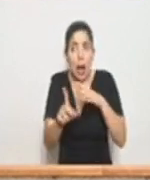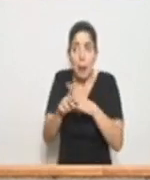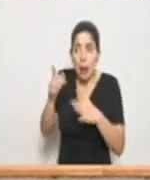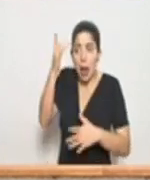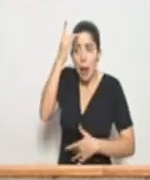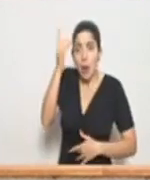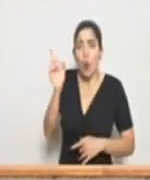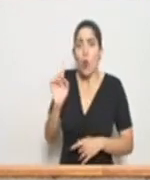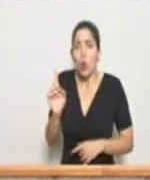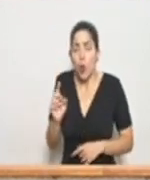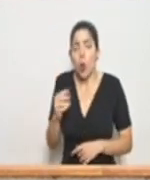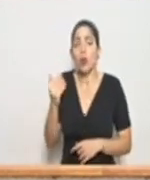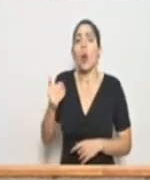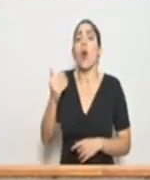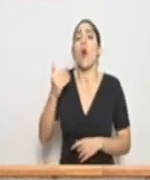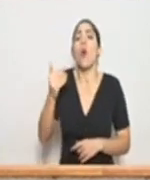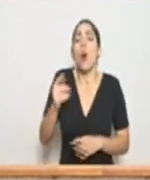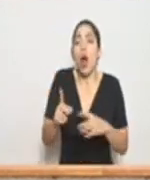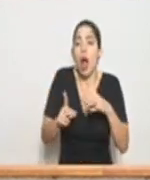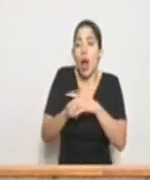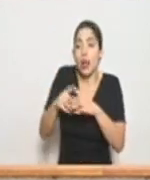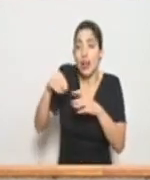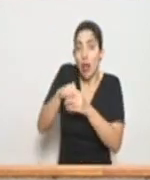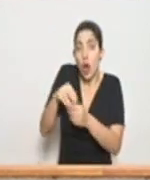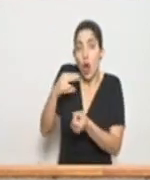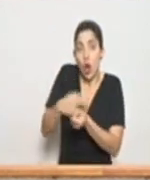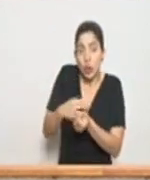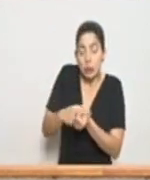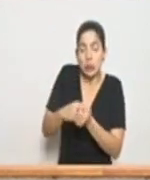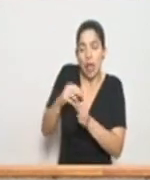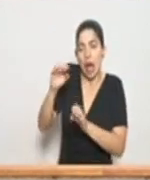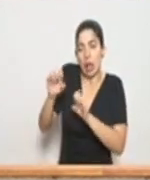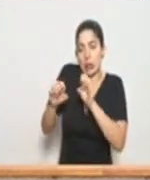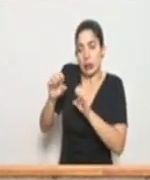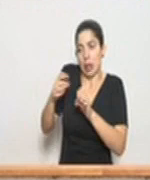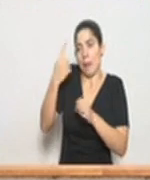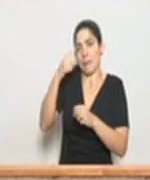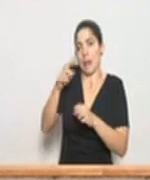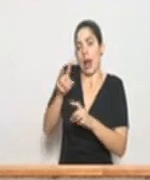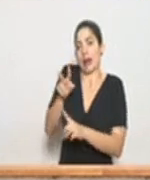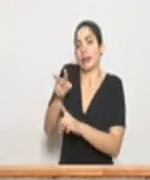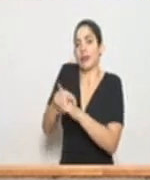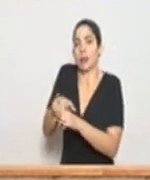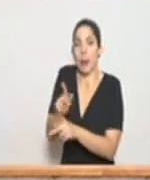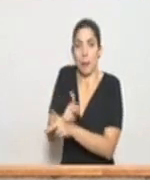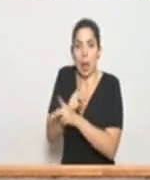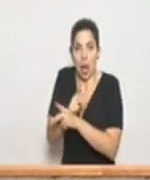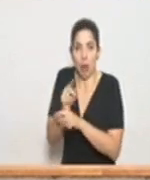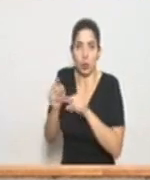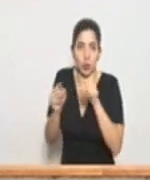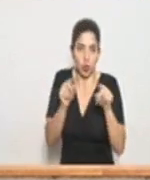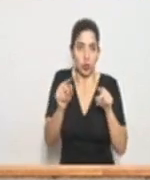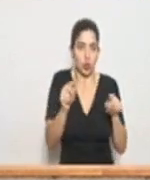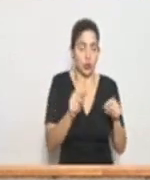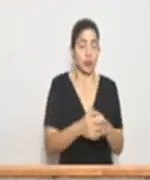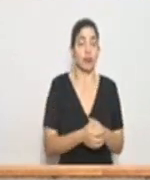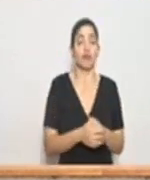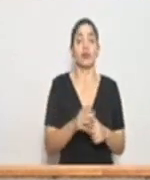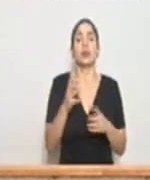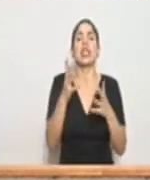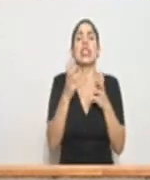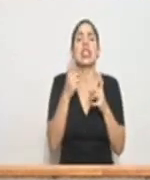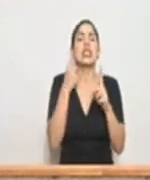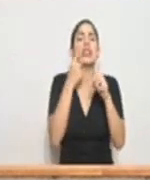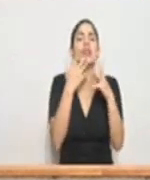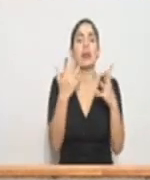es que se han presentado a lo interno de un hospital para tomar las medidas precautorias de nuevo en aras